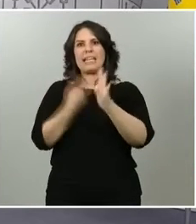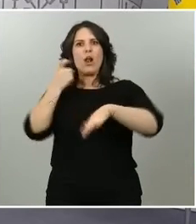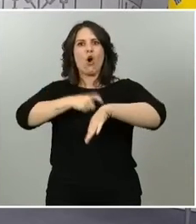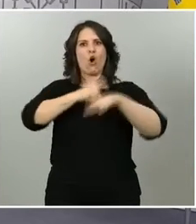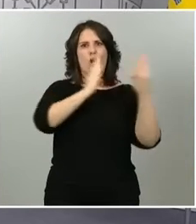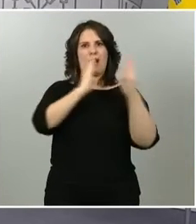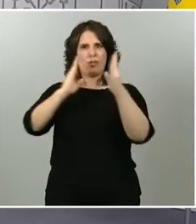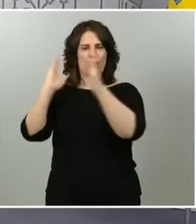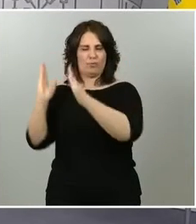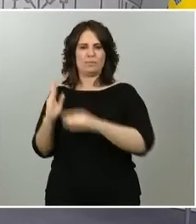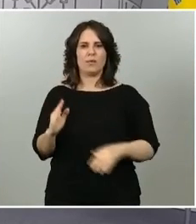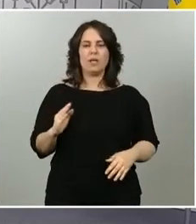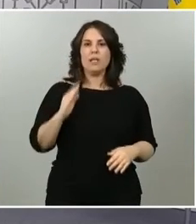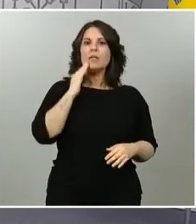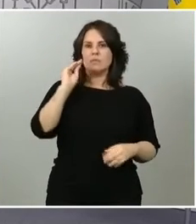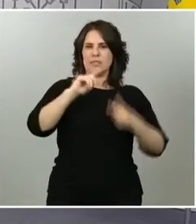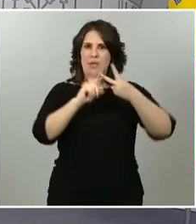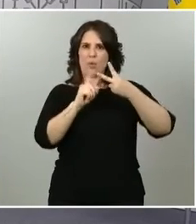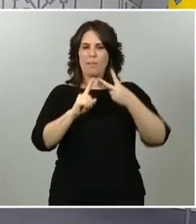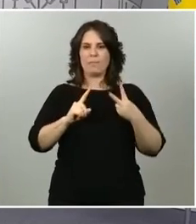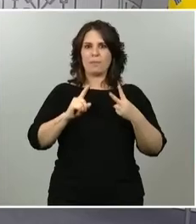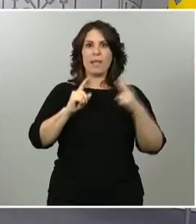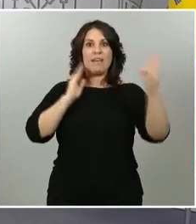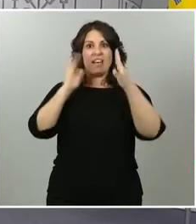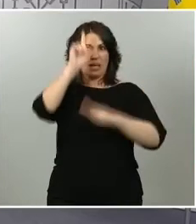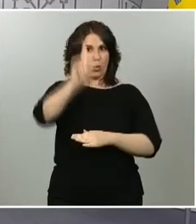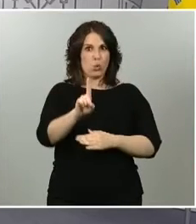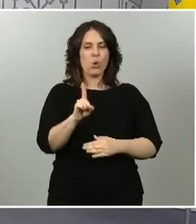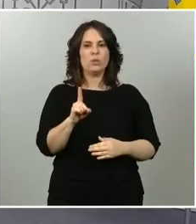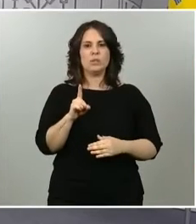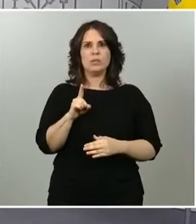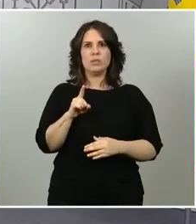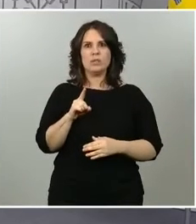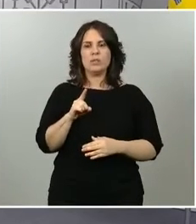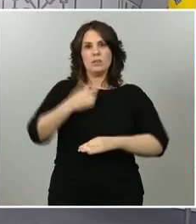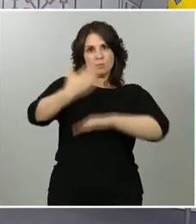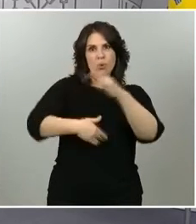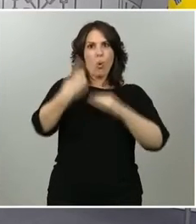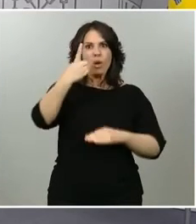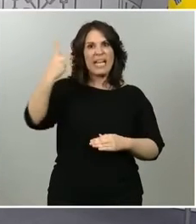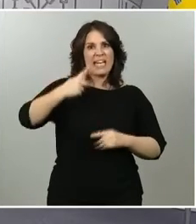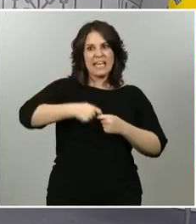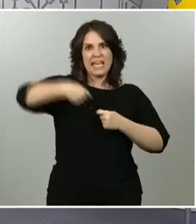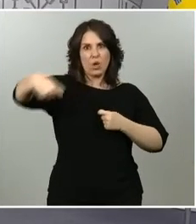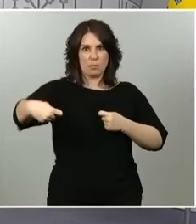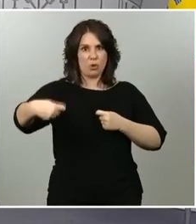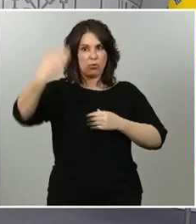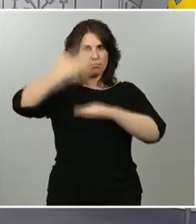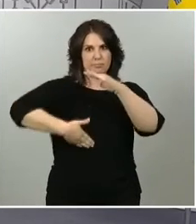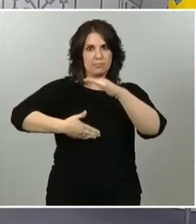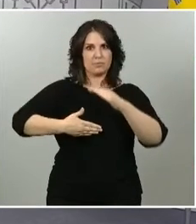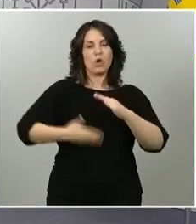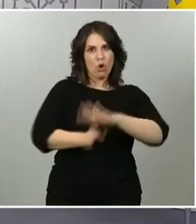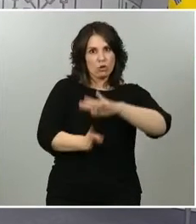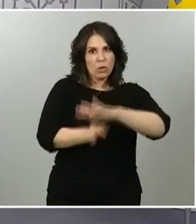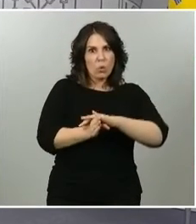en estos territorios de fase 1 la restricción de un kilómetro, de poderse desplazar a más de un kilómetro, teniendo en cuenta que abrirán